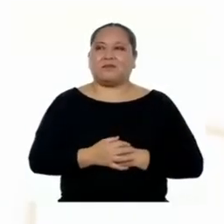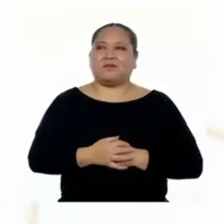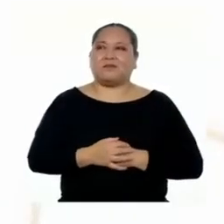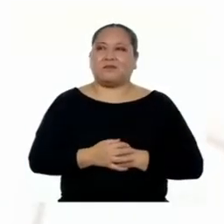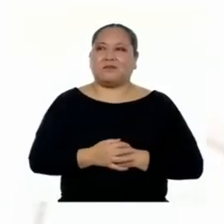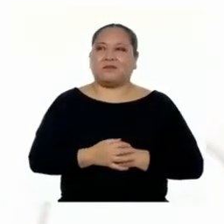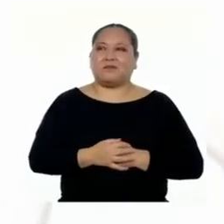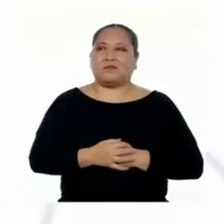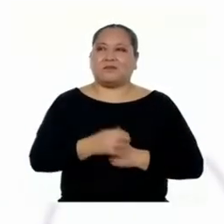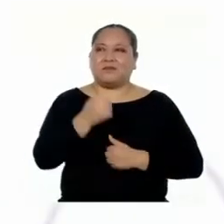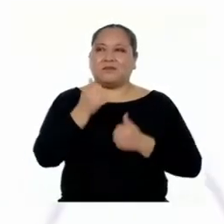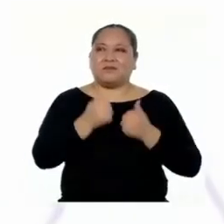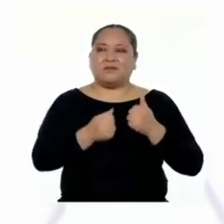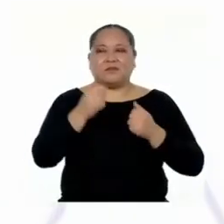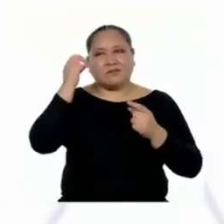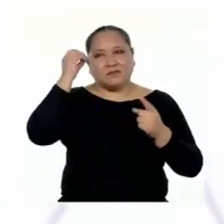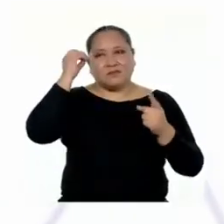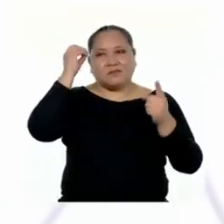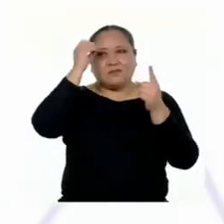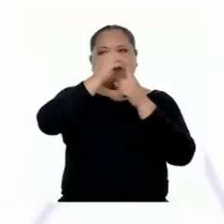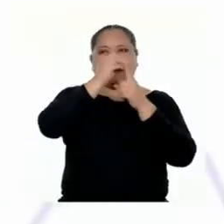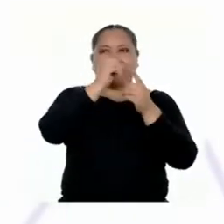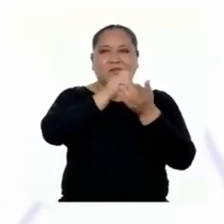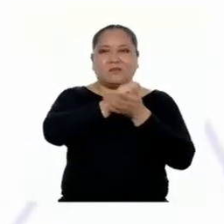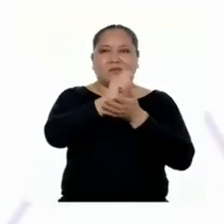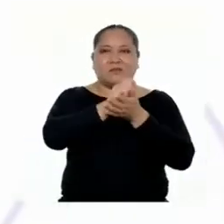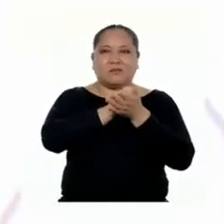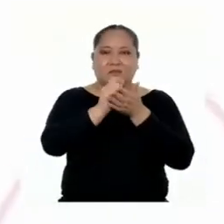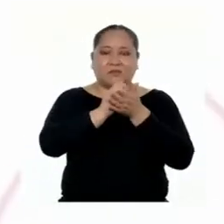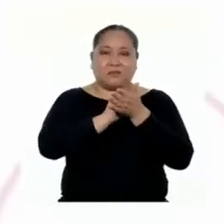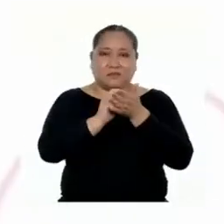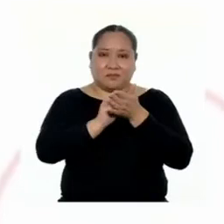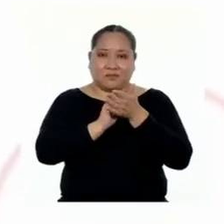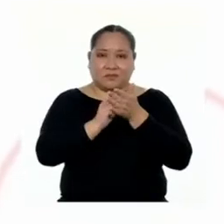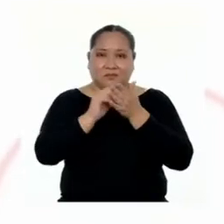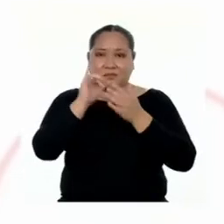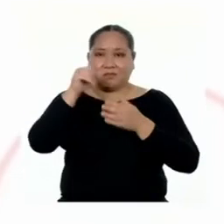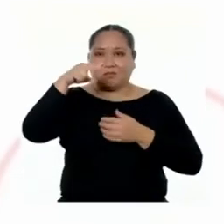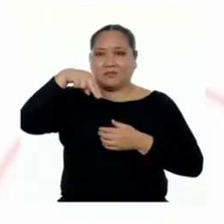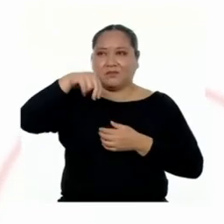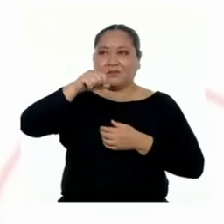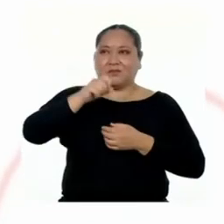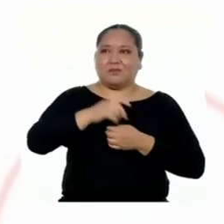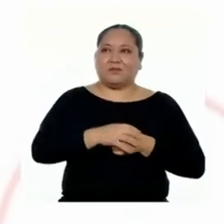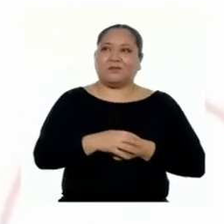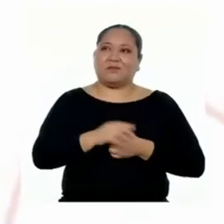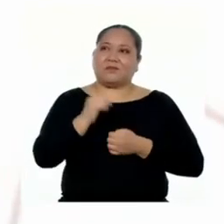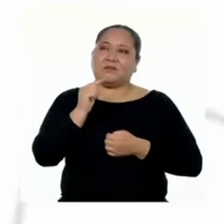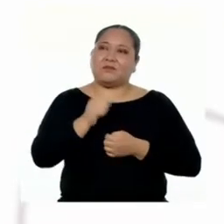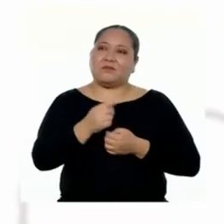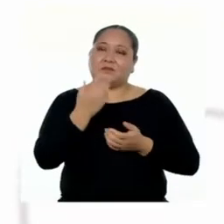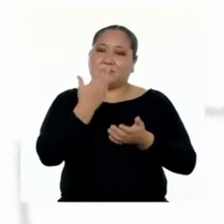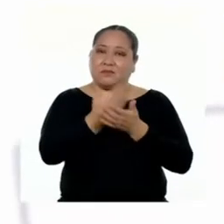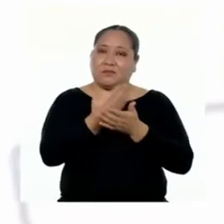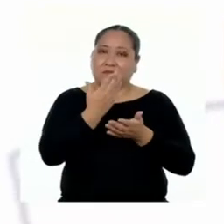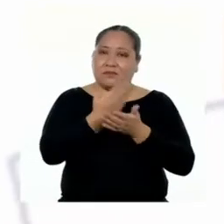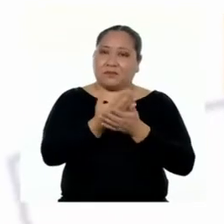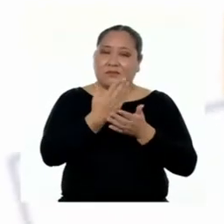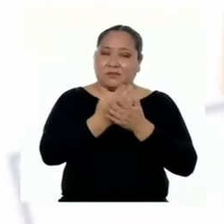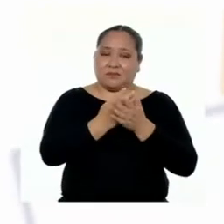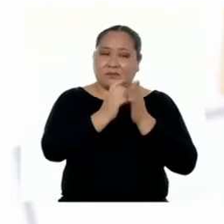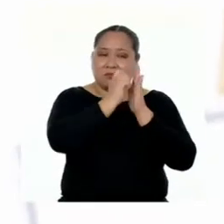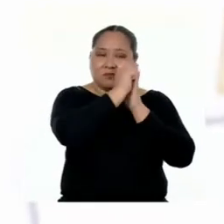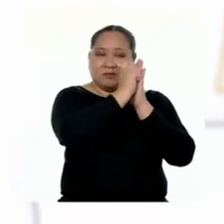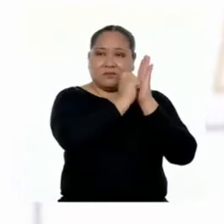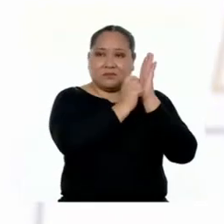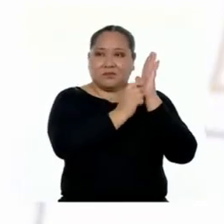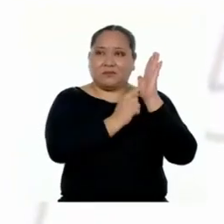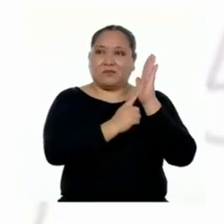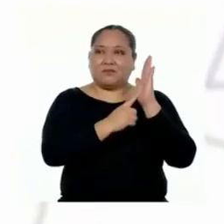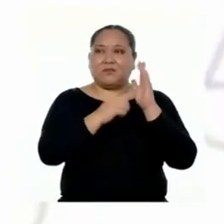plan de escritura. ¿Cuál es el propósito de tu texto instructivo? ¿Este se evidencia en tu texto?